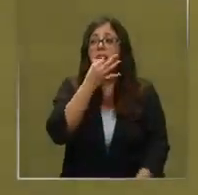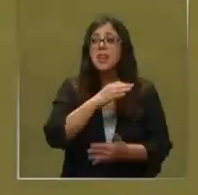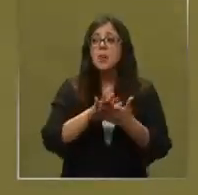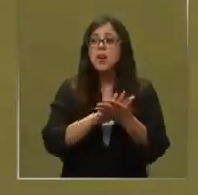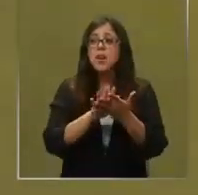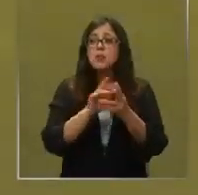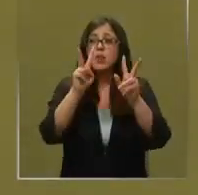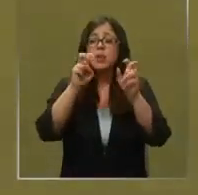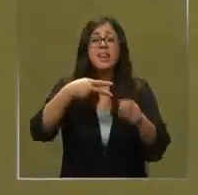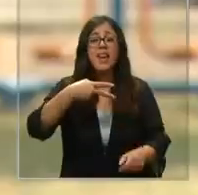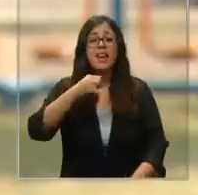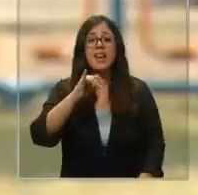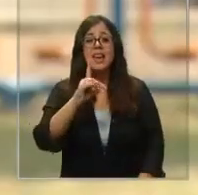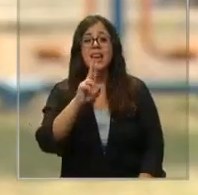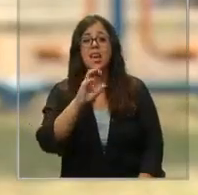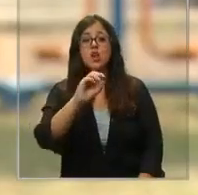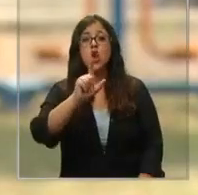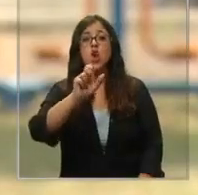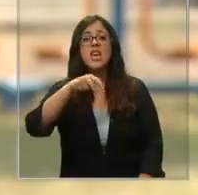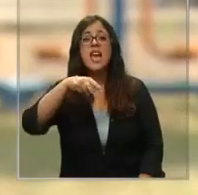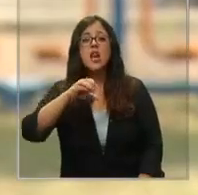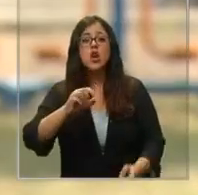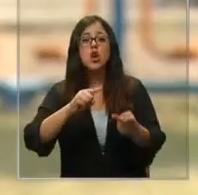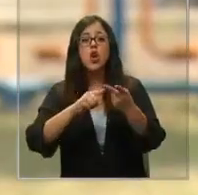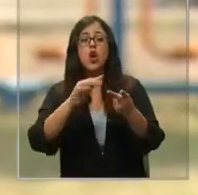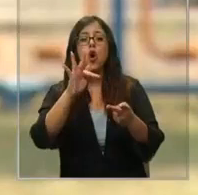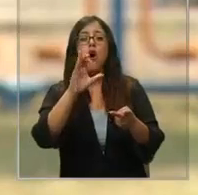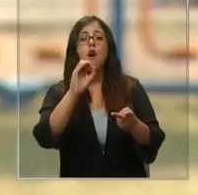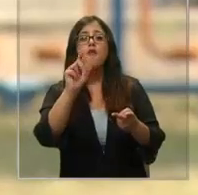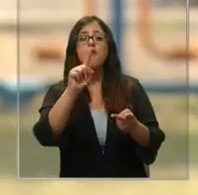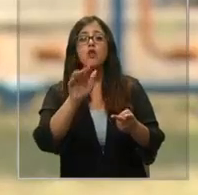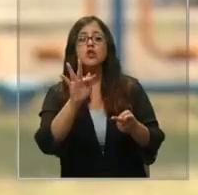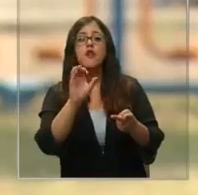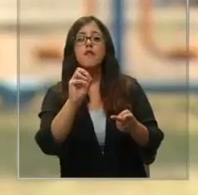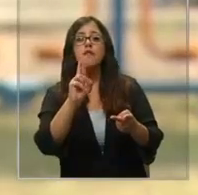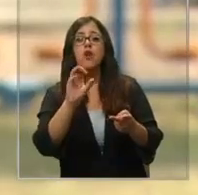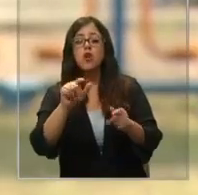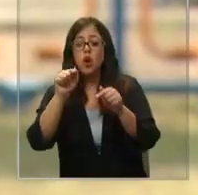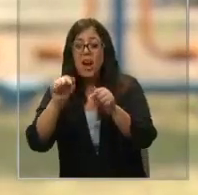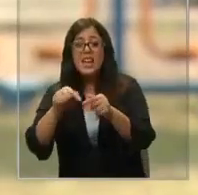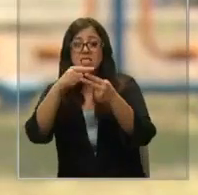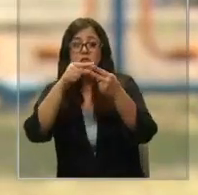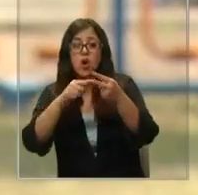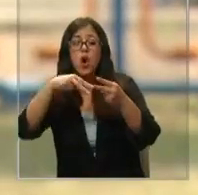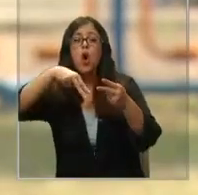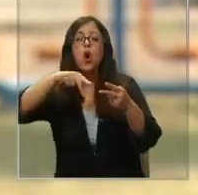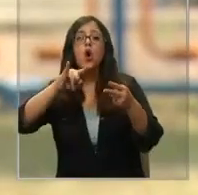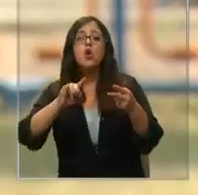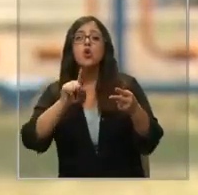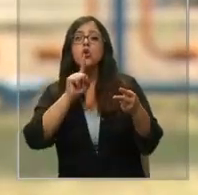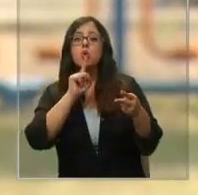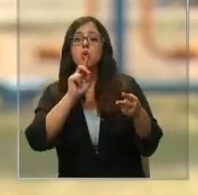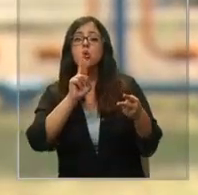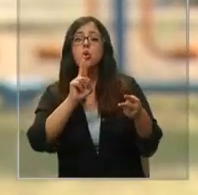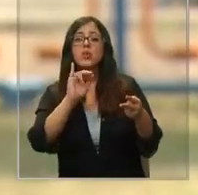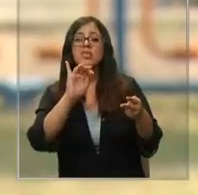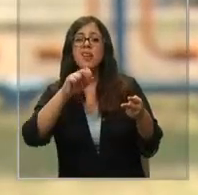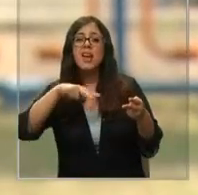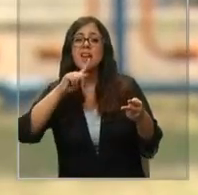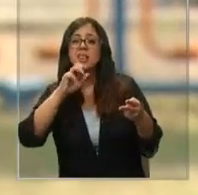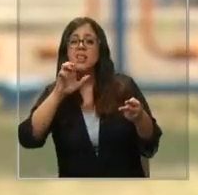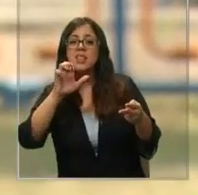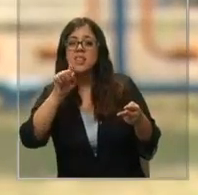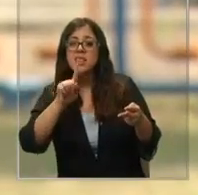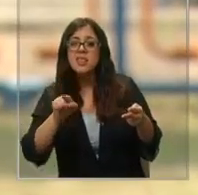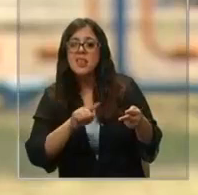fósforo y el hidrógeno. El aumento de los nutrientes. Estos nutrientes son nitratos y fosfatos que derivan